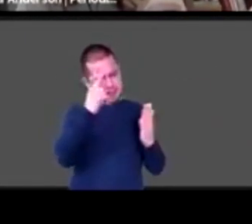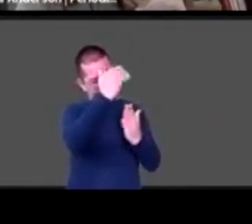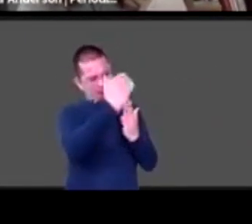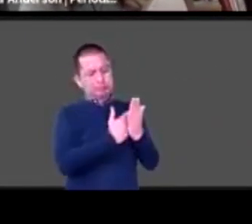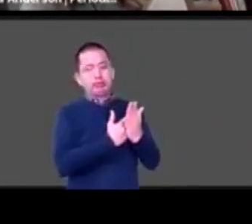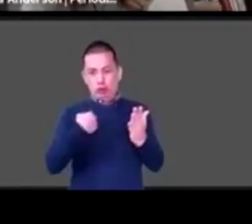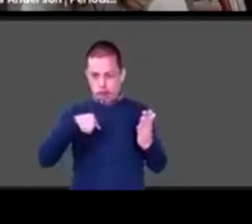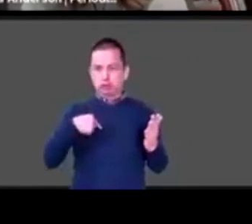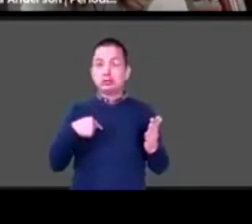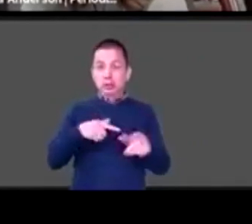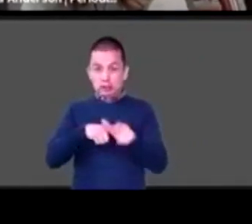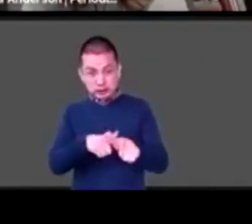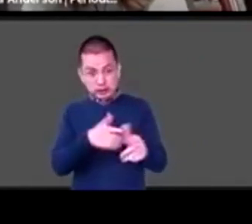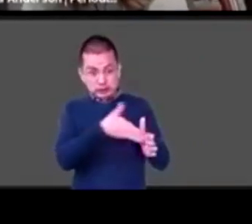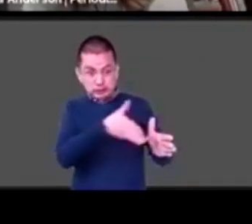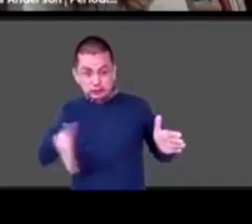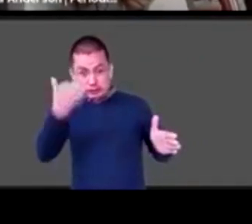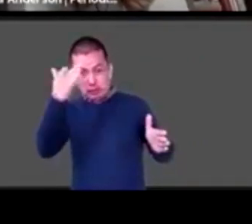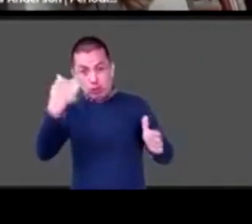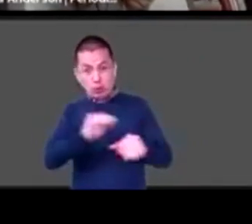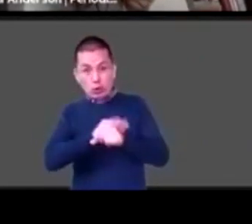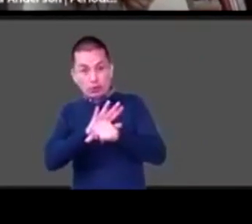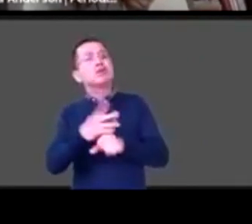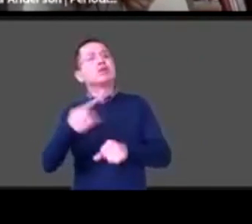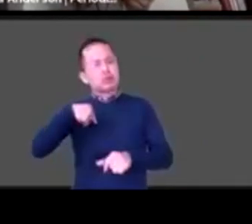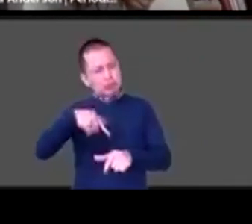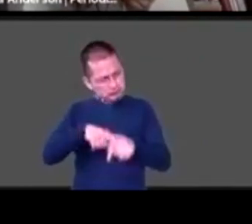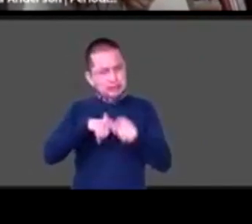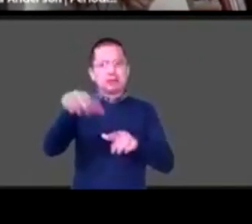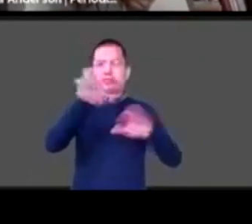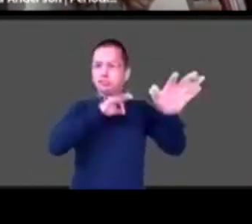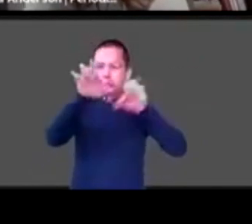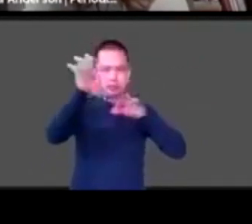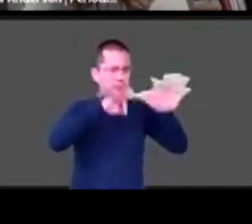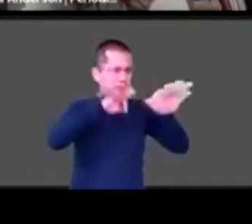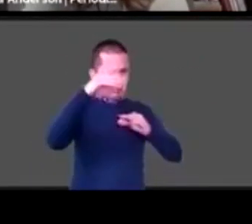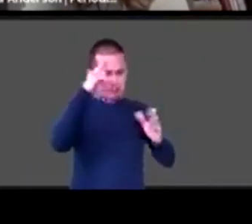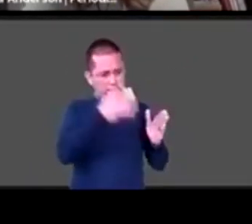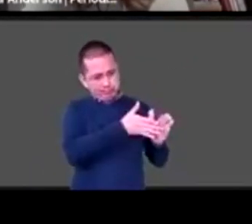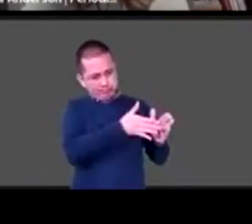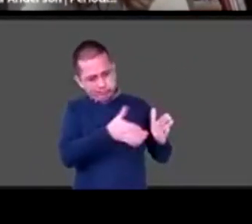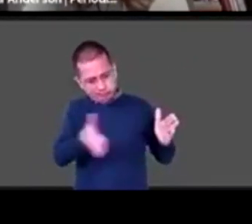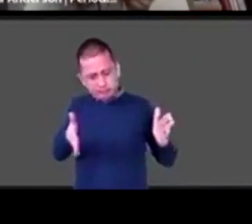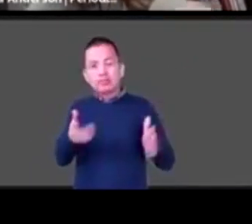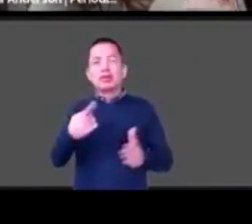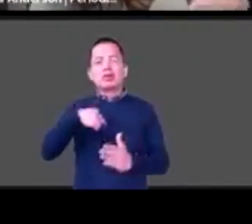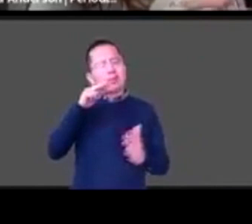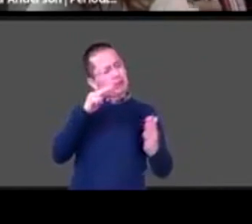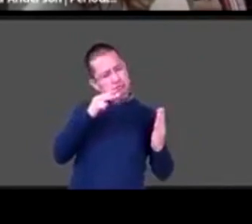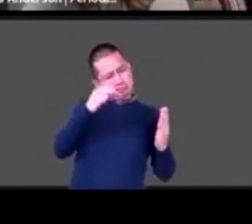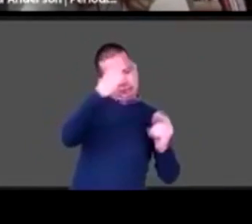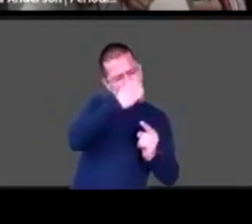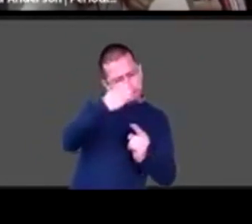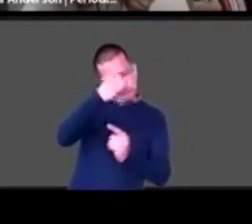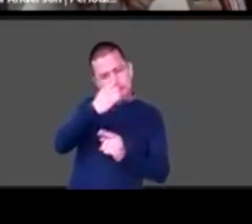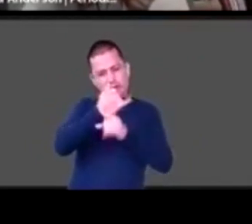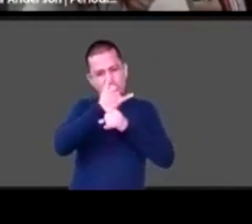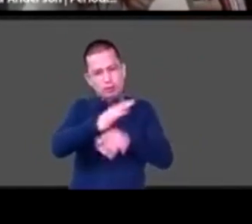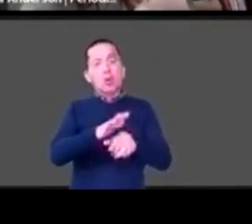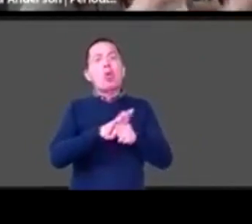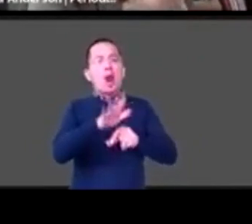avanzando esta experiencia colectiva que estamos teniendo y vamos clasificando esta información me voy a permitir